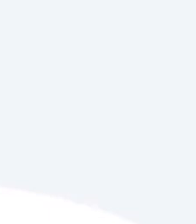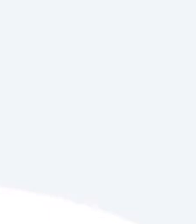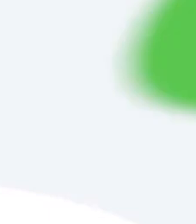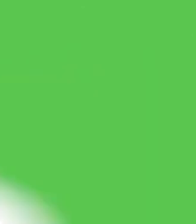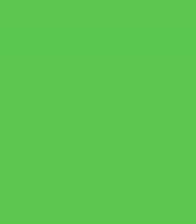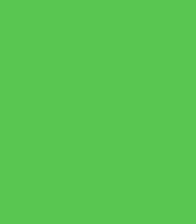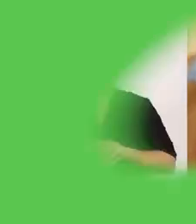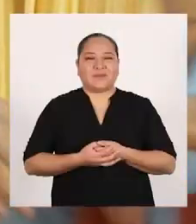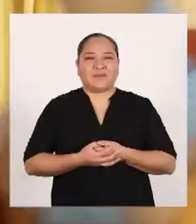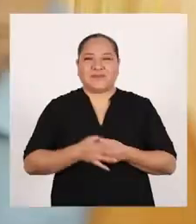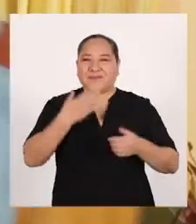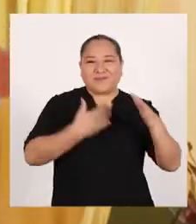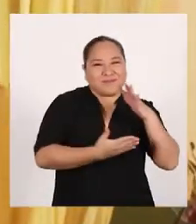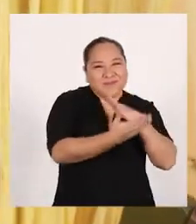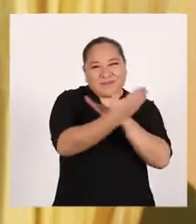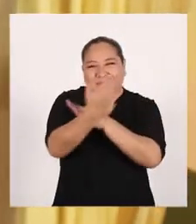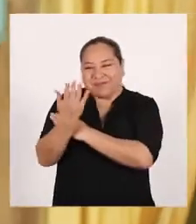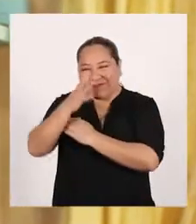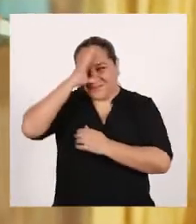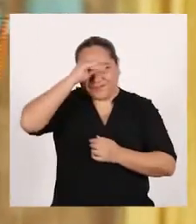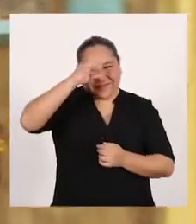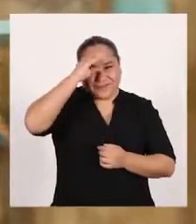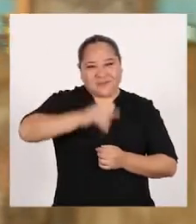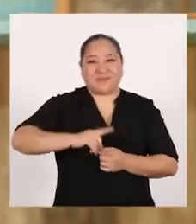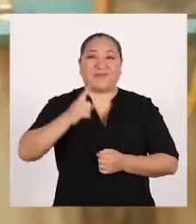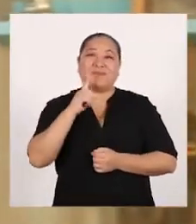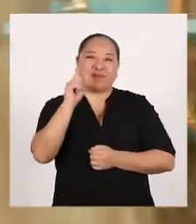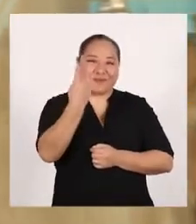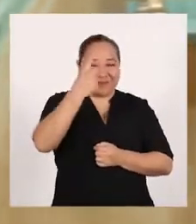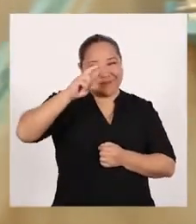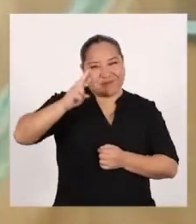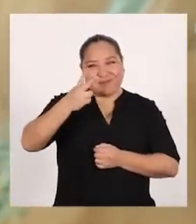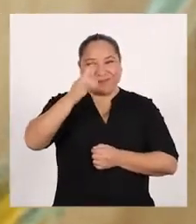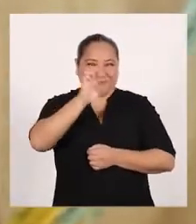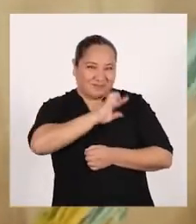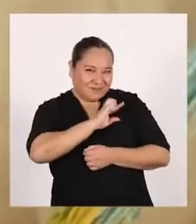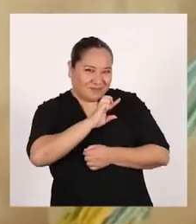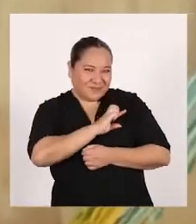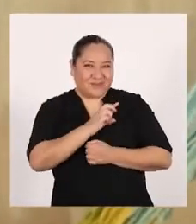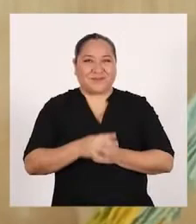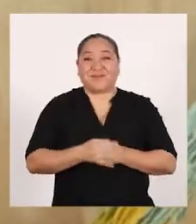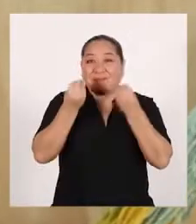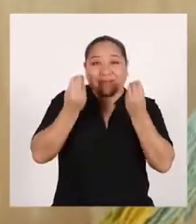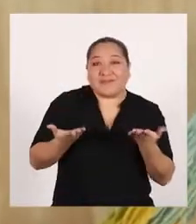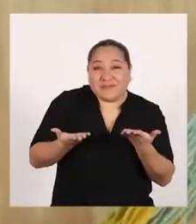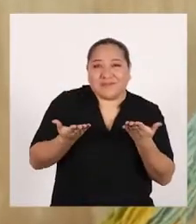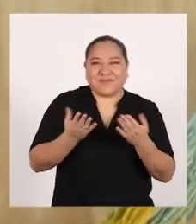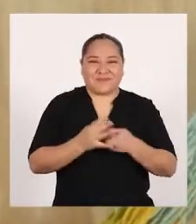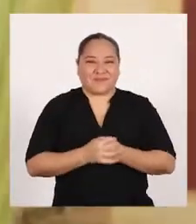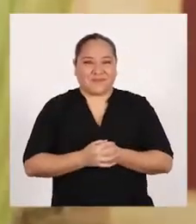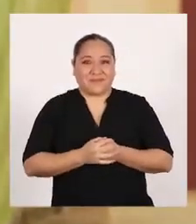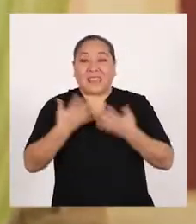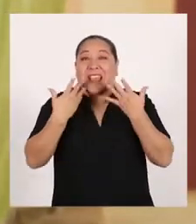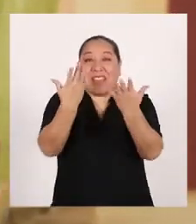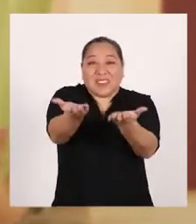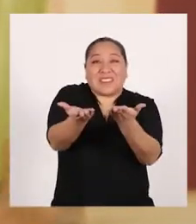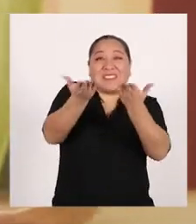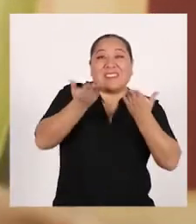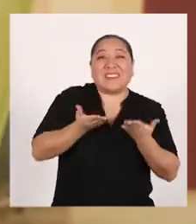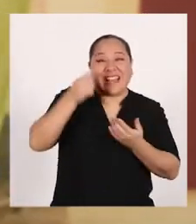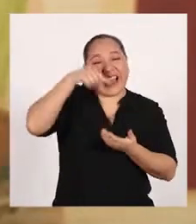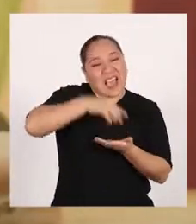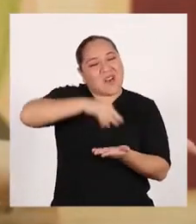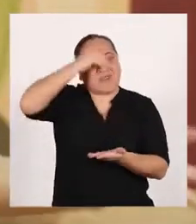primaria. ¡Buenos días, niñas y niños del primer y segundo grado de primaria! ¿Cómo están hoy? Les damos la